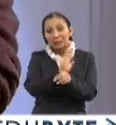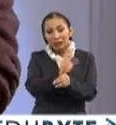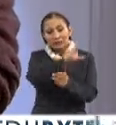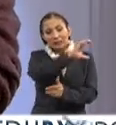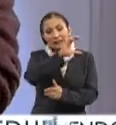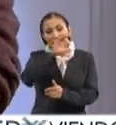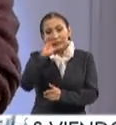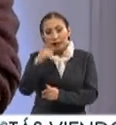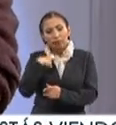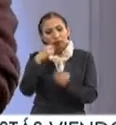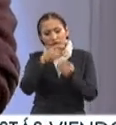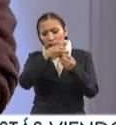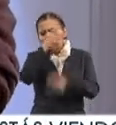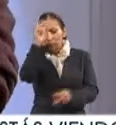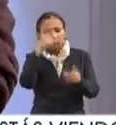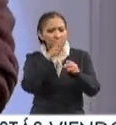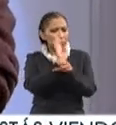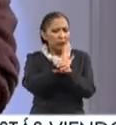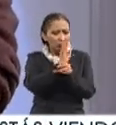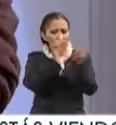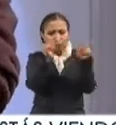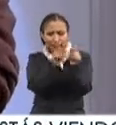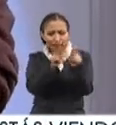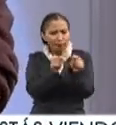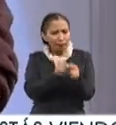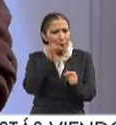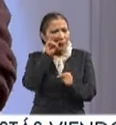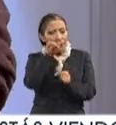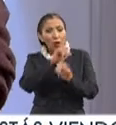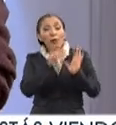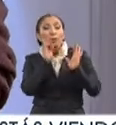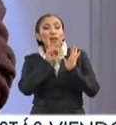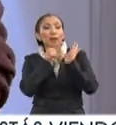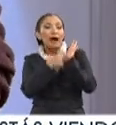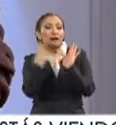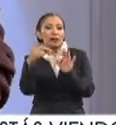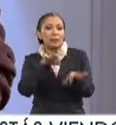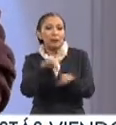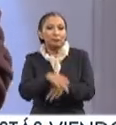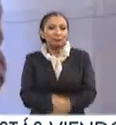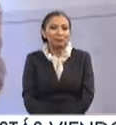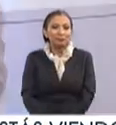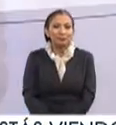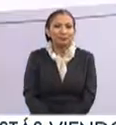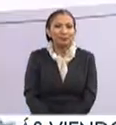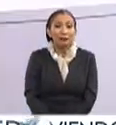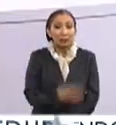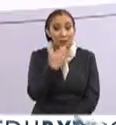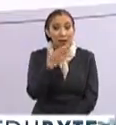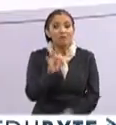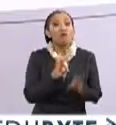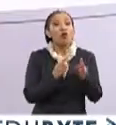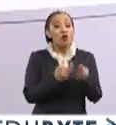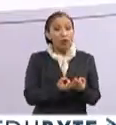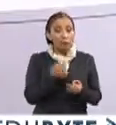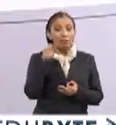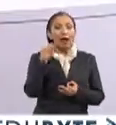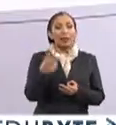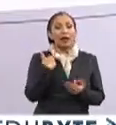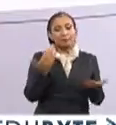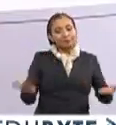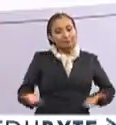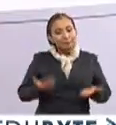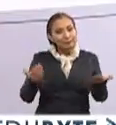tener acceso a una gran cantidad de cortometrajes que muestran una buena parte de nuestra producción. Claro, claro, claro. Es una buena manera de